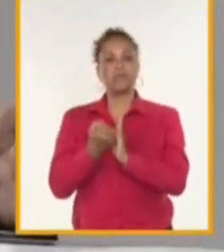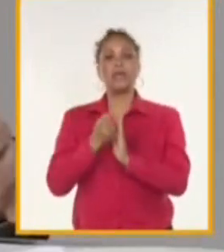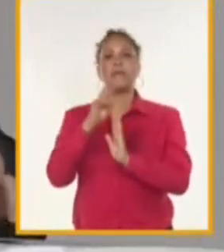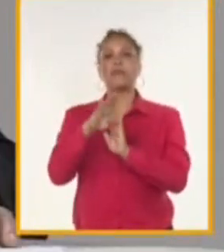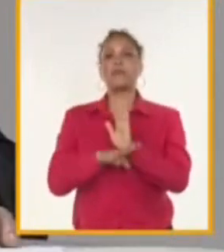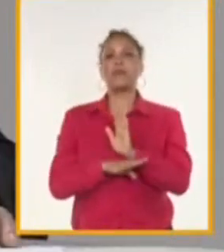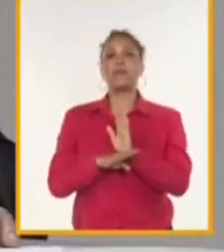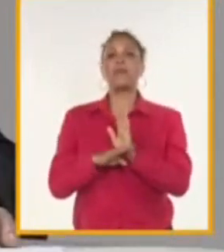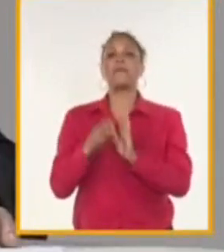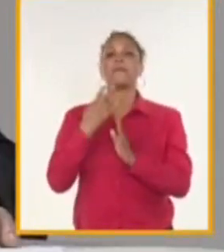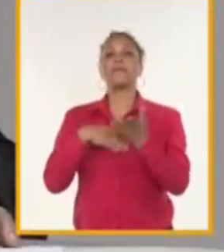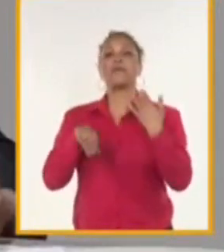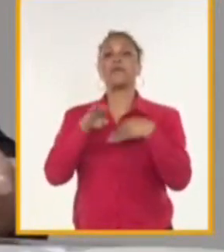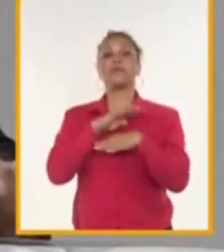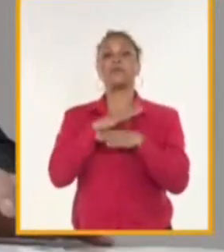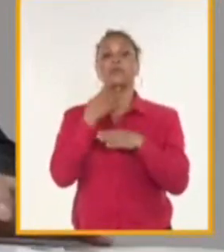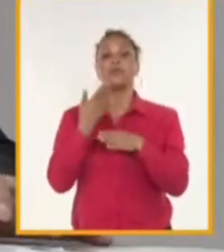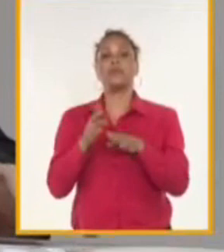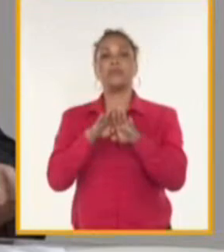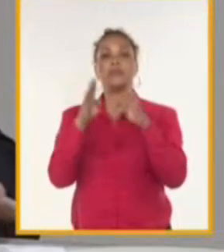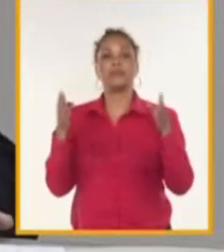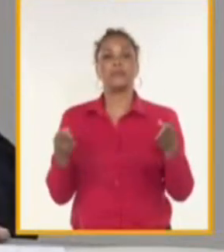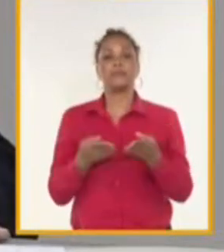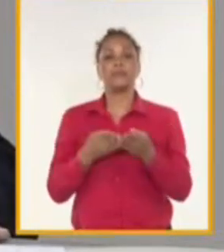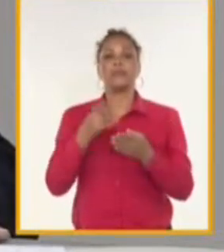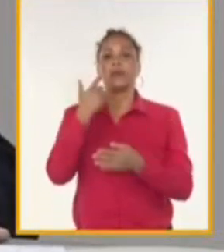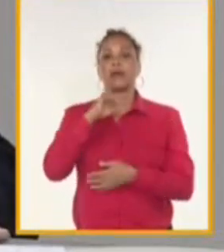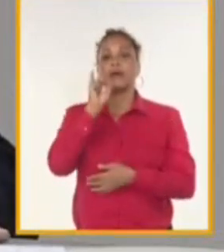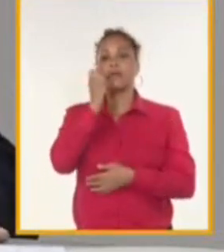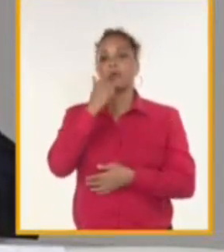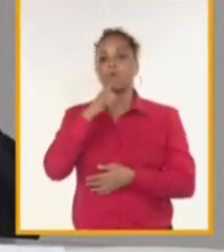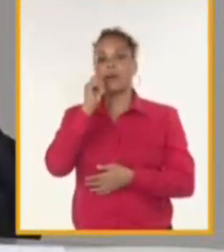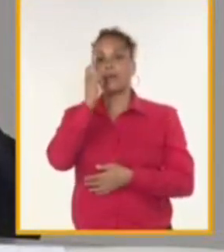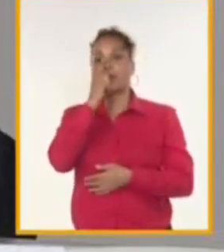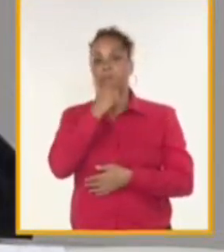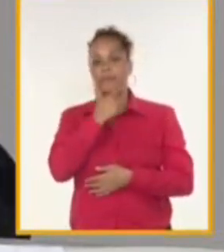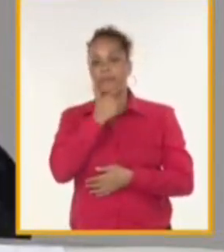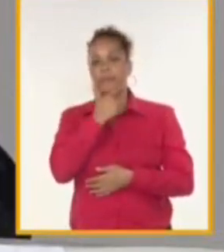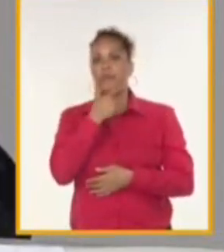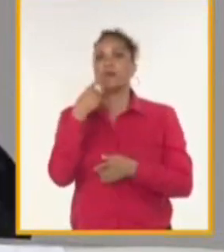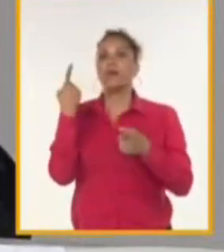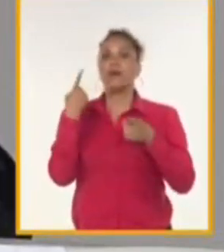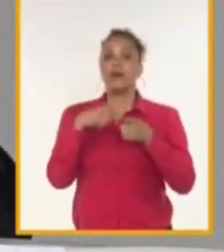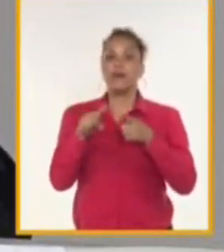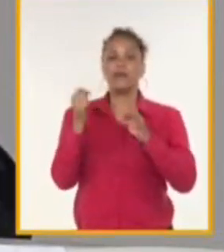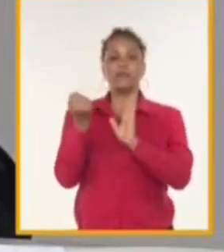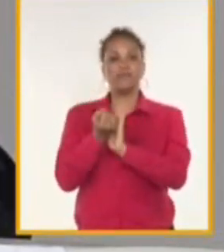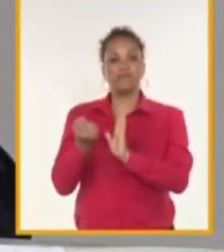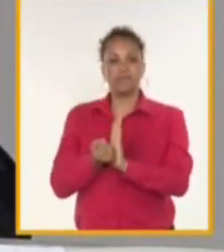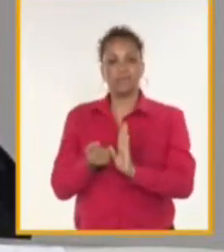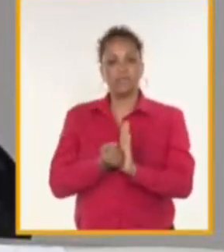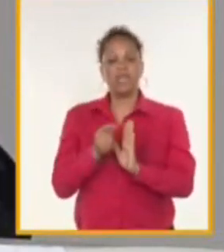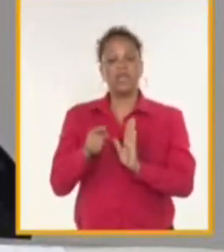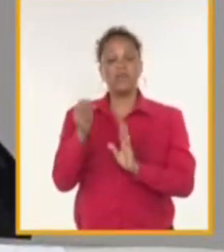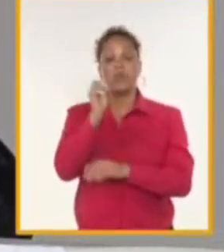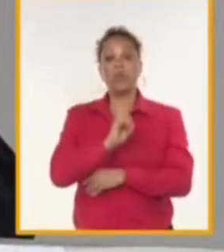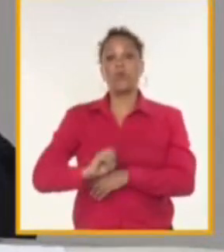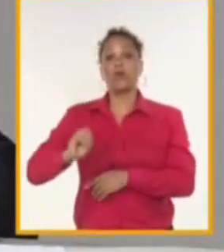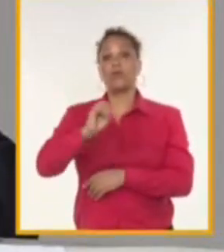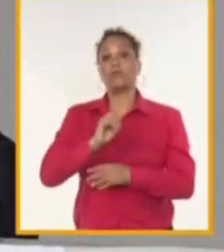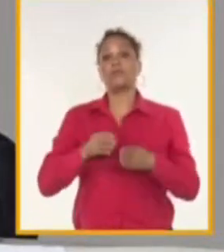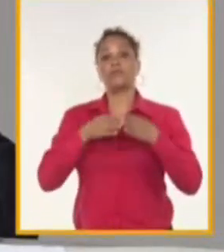y la certificación internacional de protección a buques e instalaciones portuarias que exige la Organización Marítima